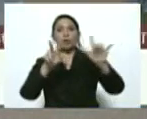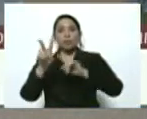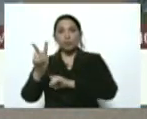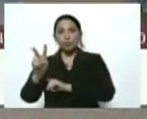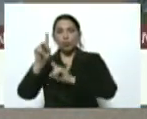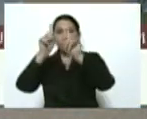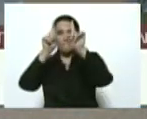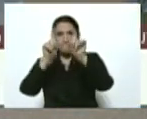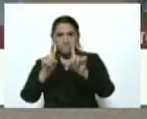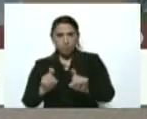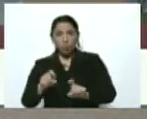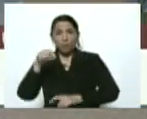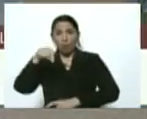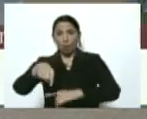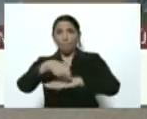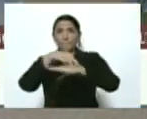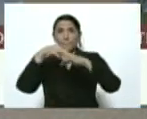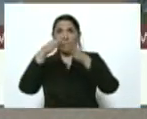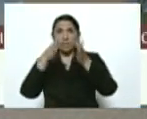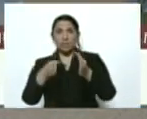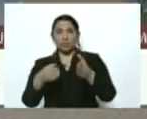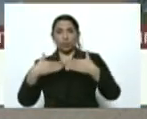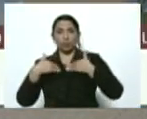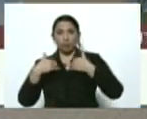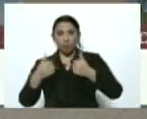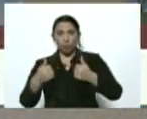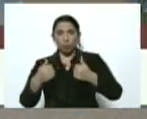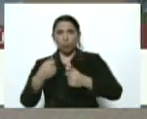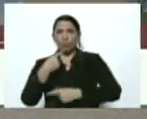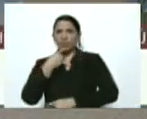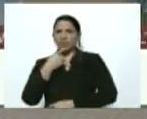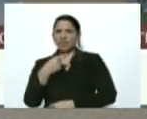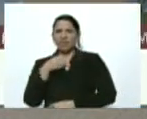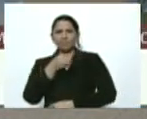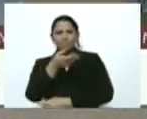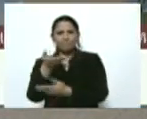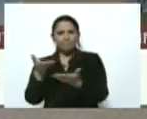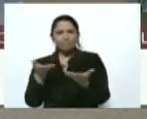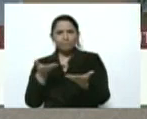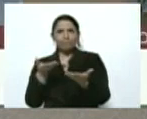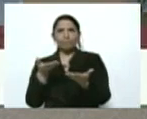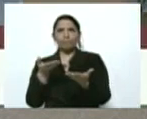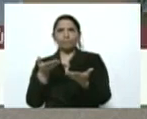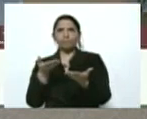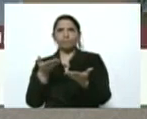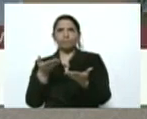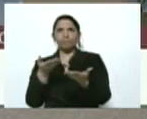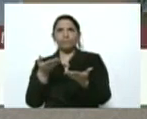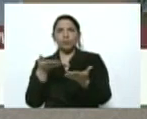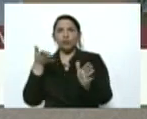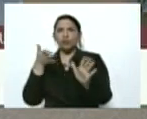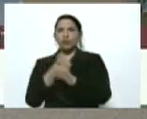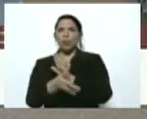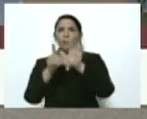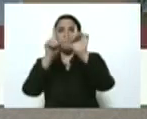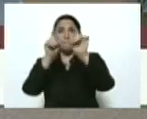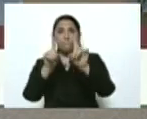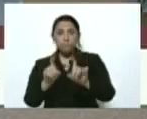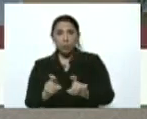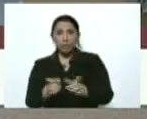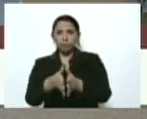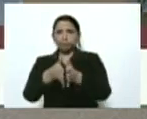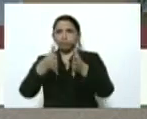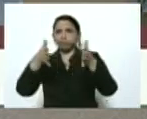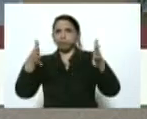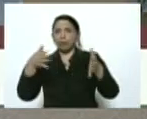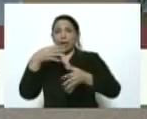Hoy el ministro Carlos Alvarado refería este eje de las pruebas masivas ampliadas